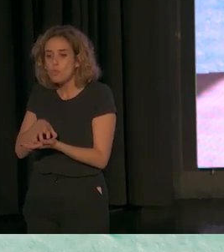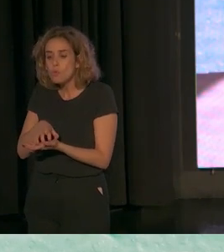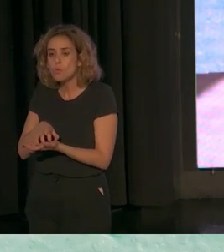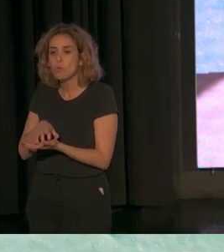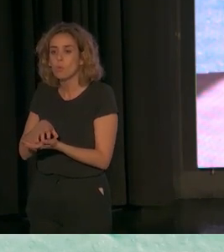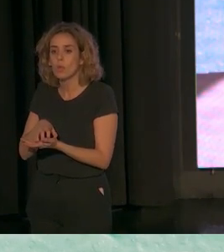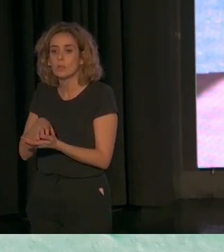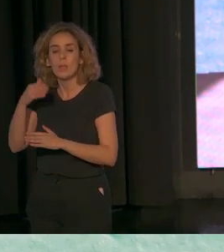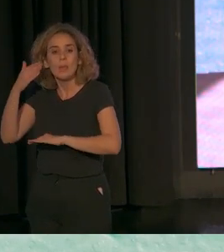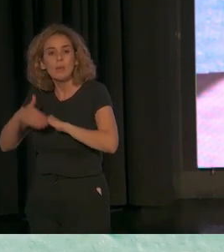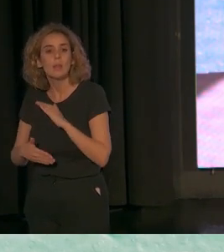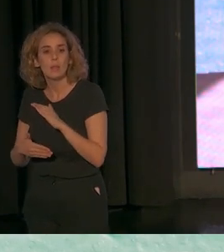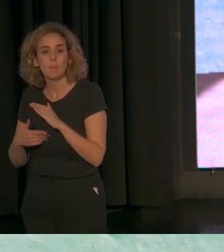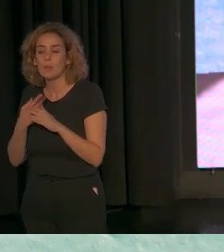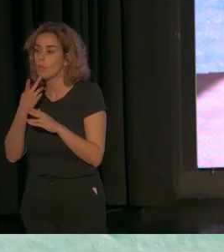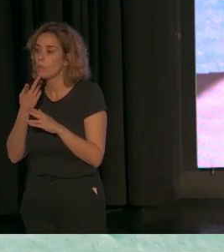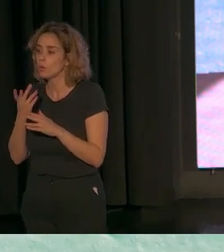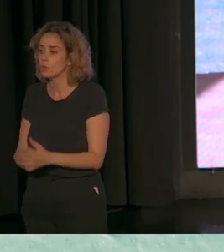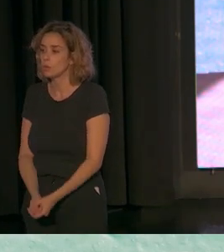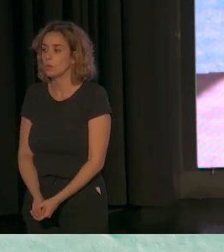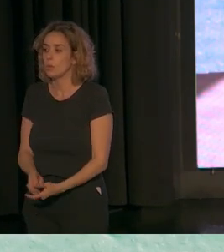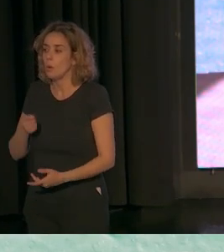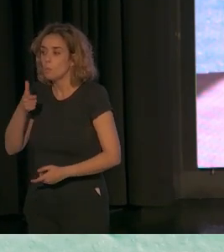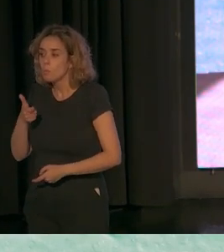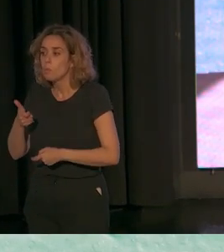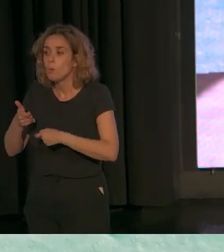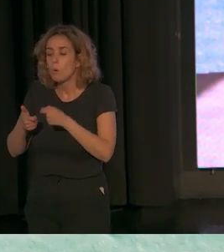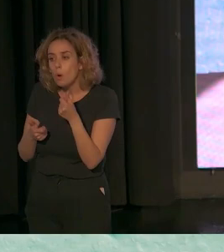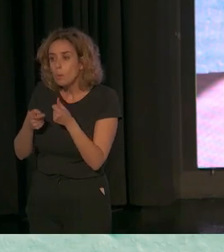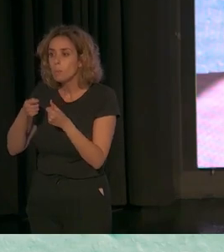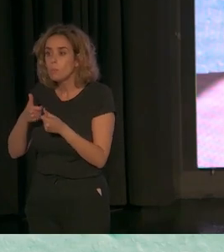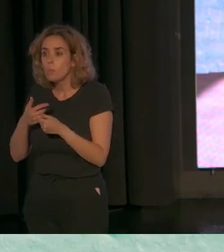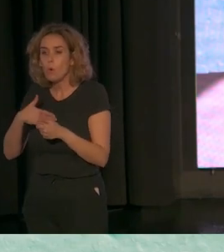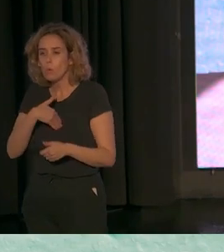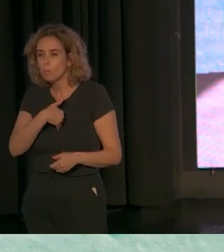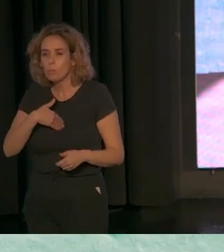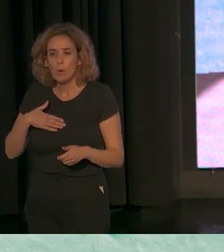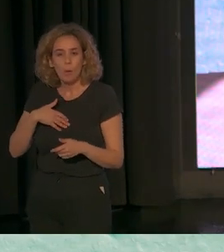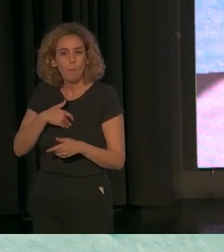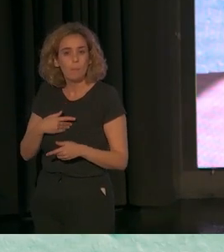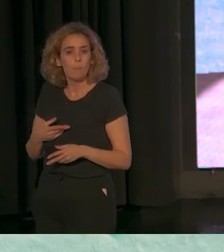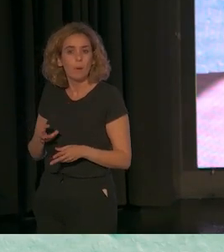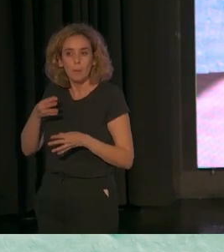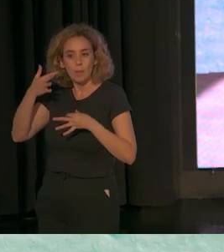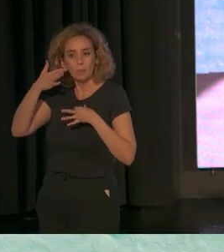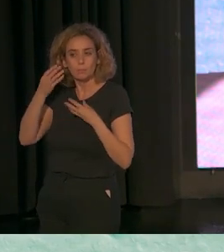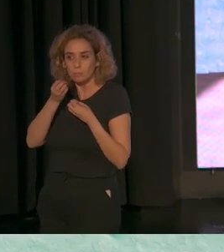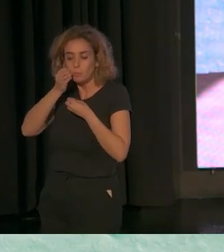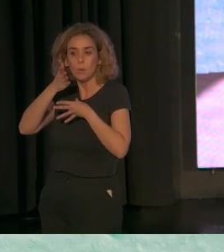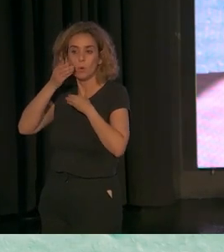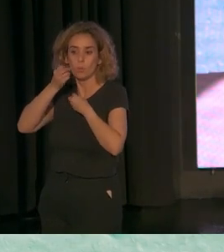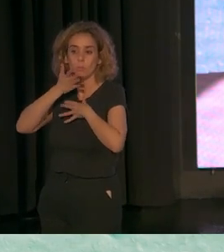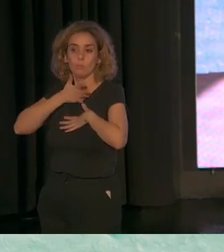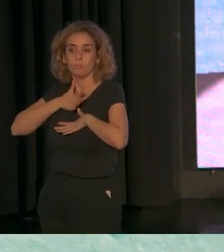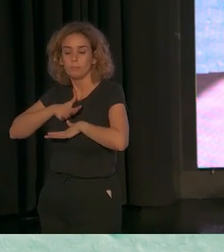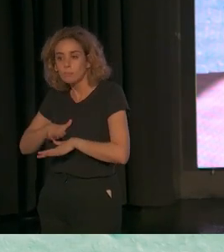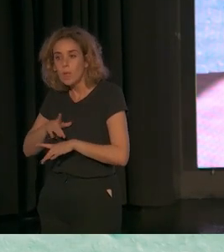y a las indicaciones que les daban los profesionales. Pero, poco a poco, han ido asumiendo este papel más director, más consciente de que ellos y ellas